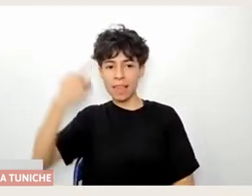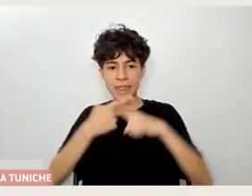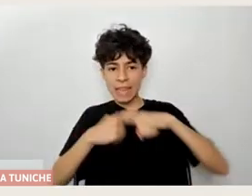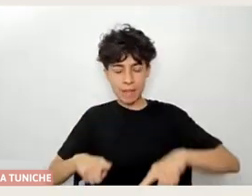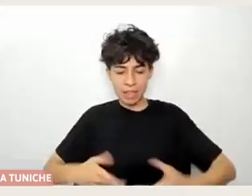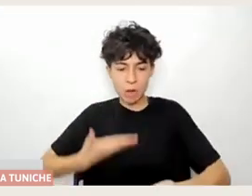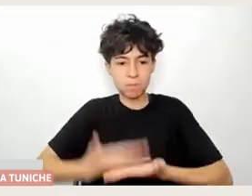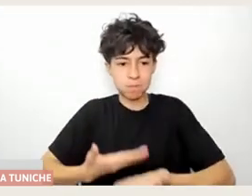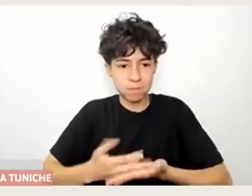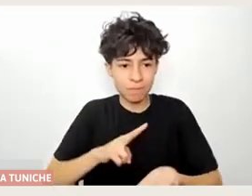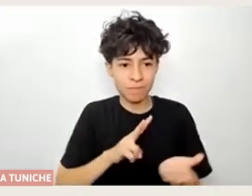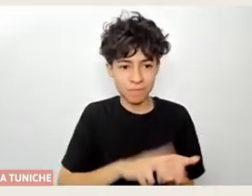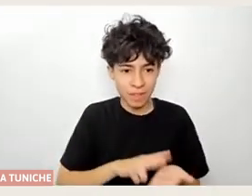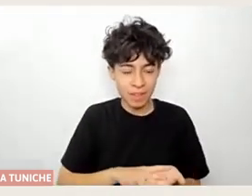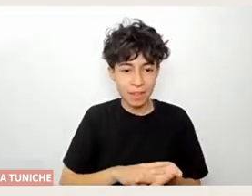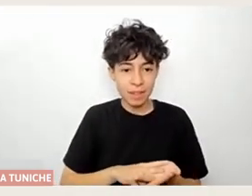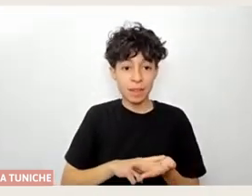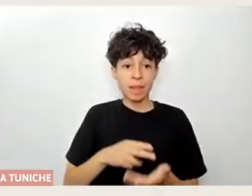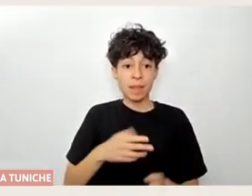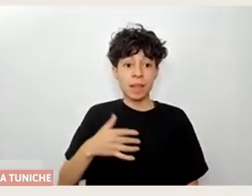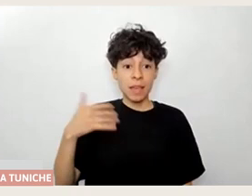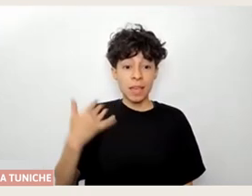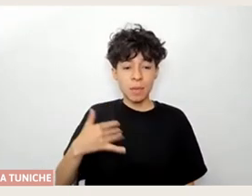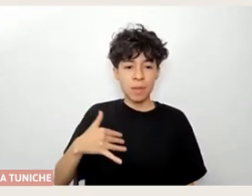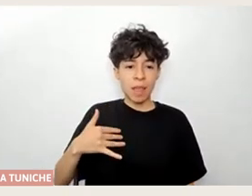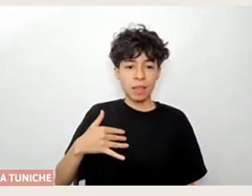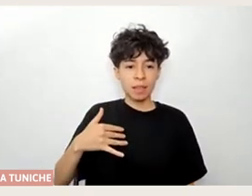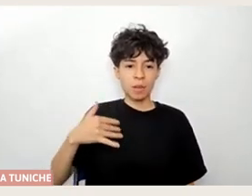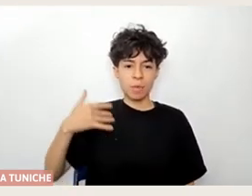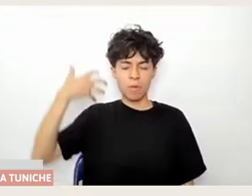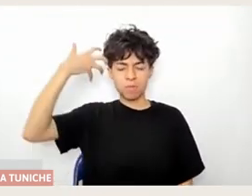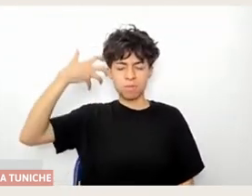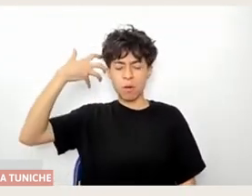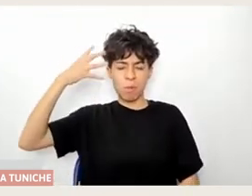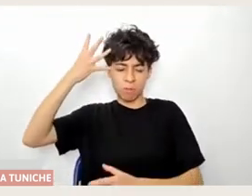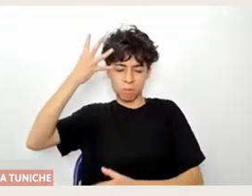es necesario bajar también a este cuerpo que tenemos todos y todas.